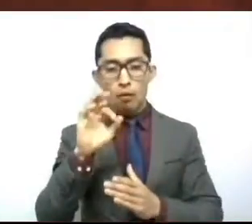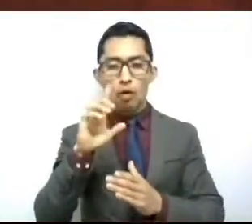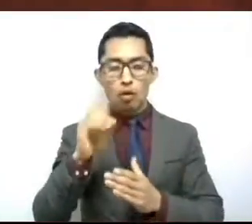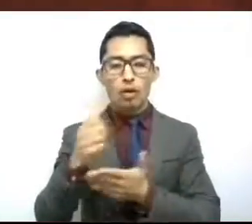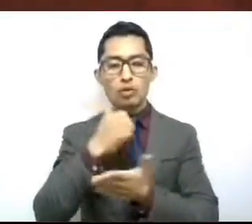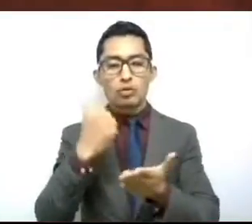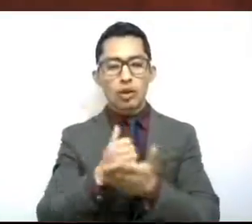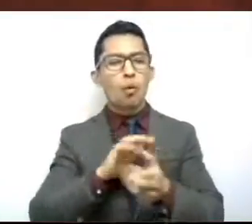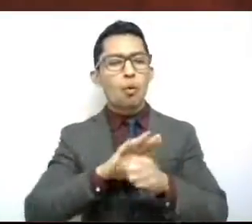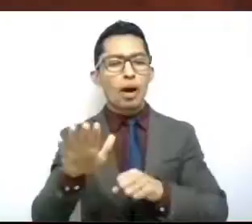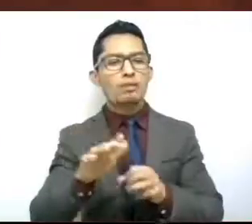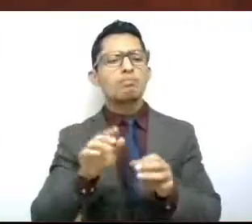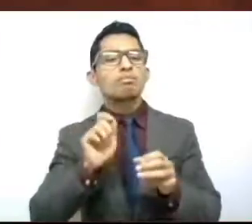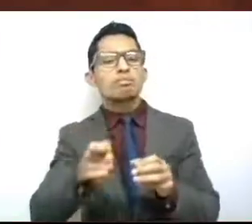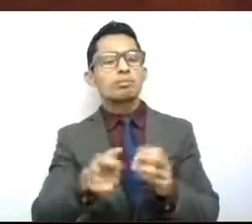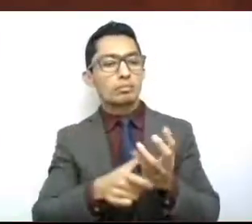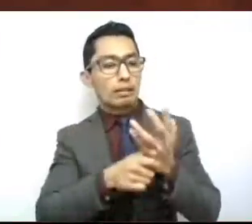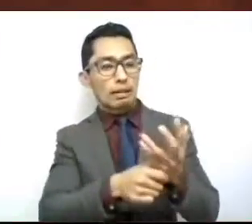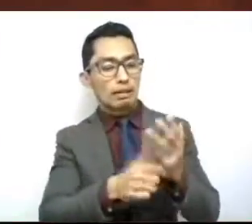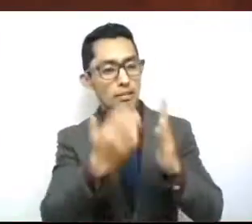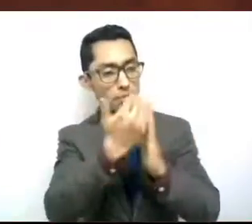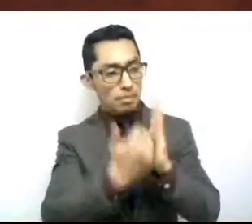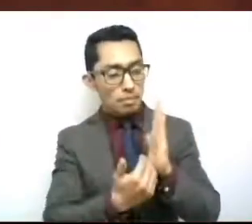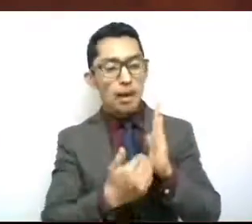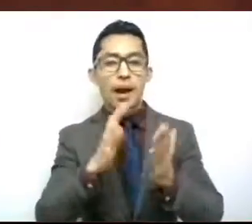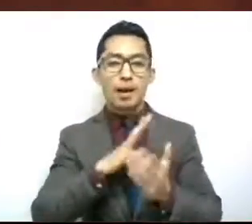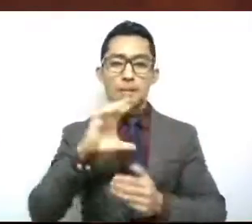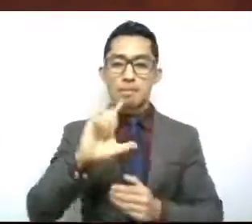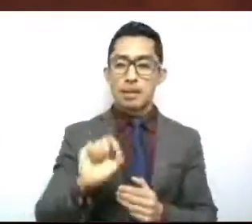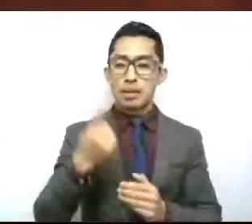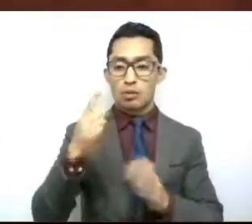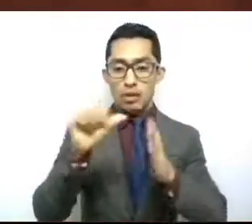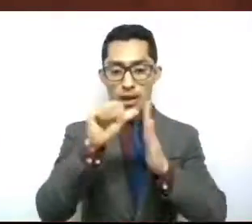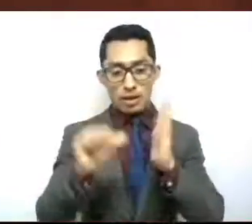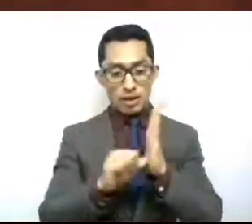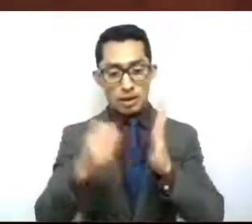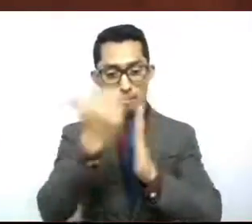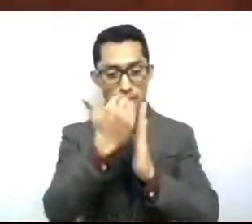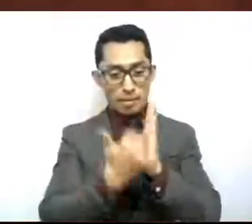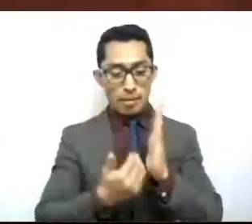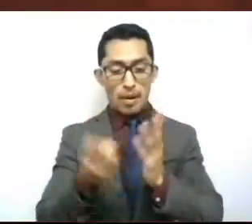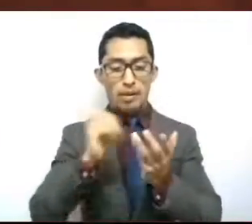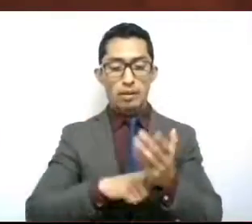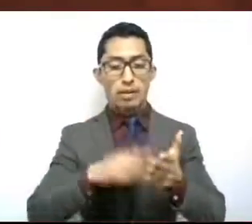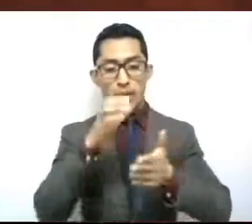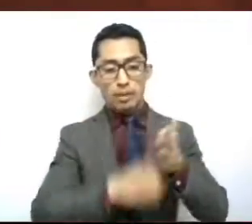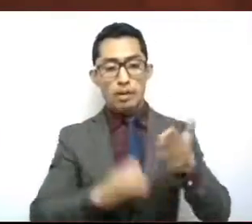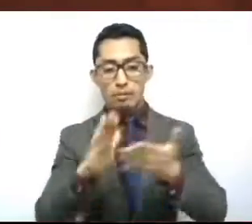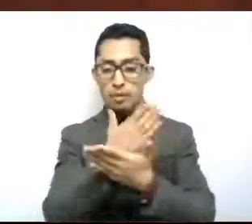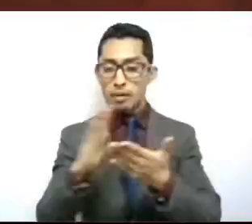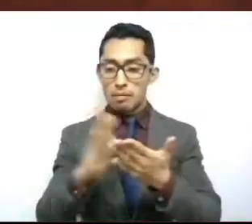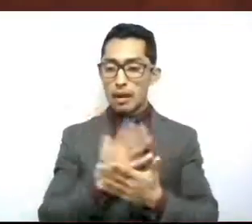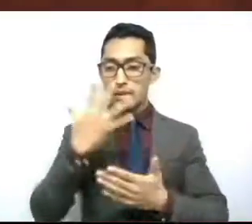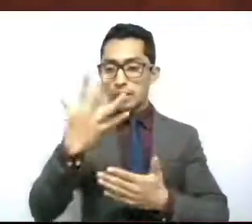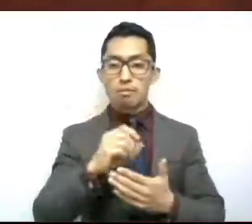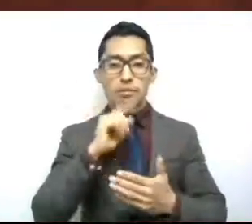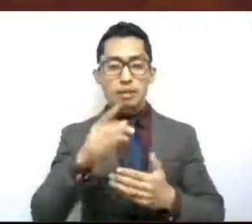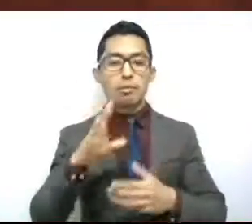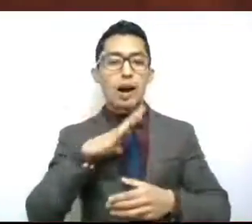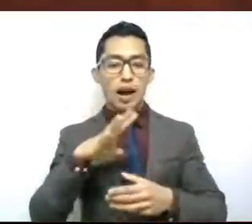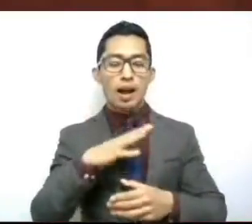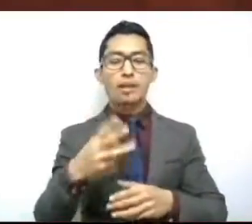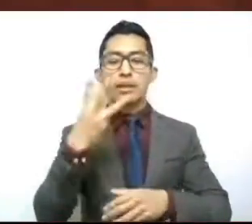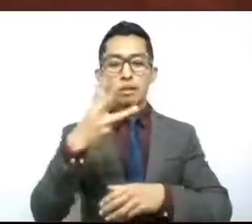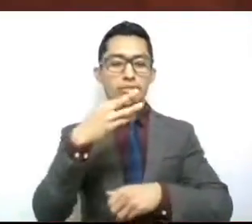como sigue, integrada por 21 artículos estructurados en cinco capítulos y tres transitorios,